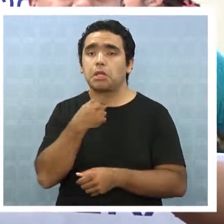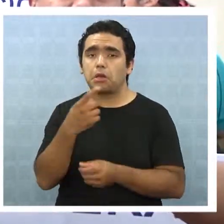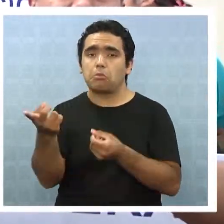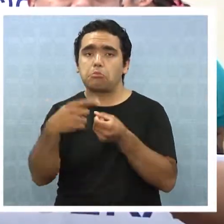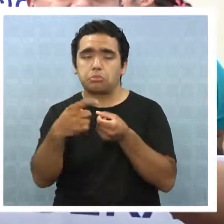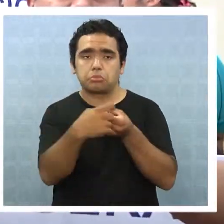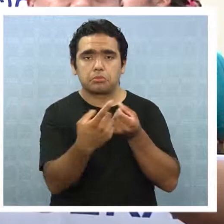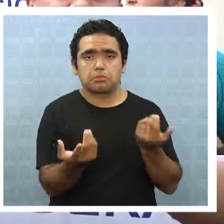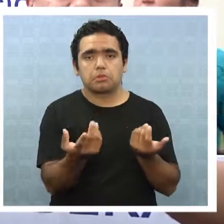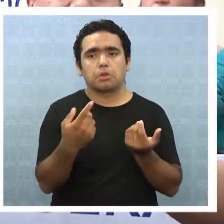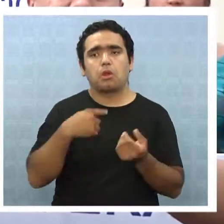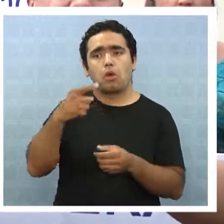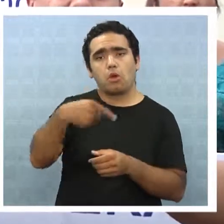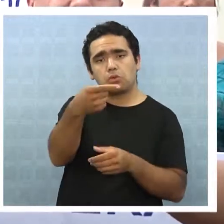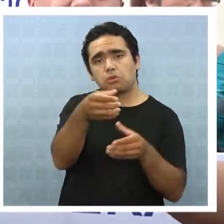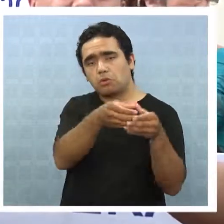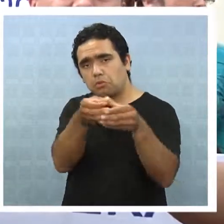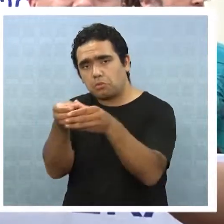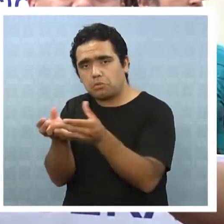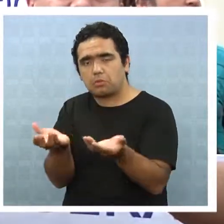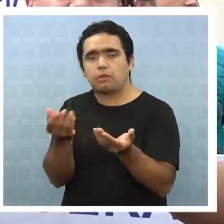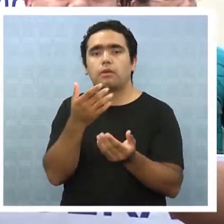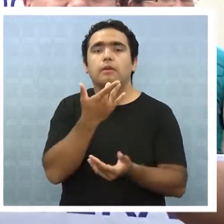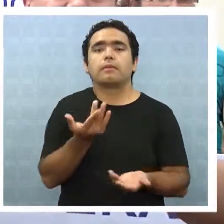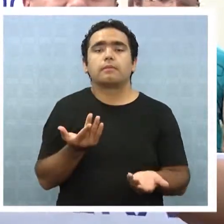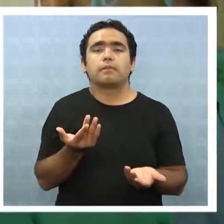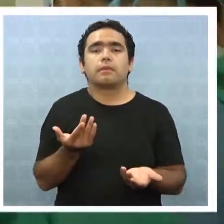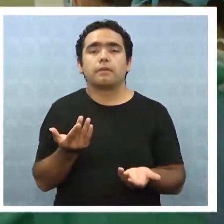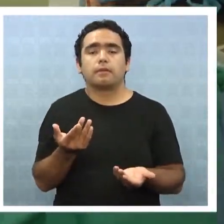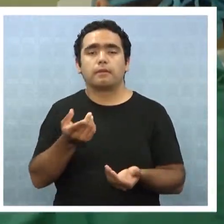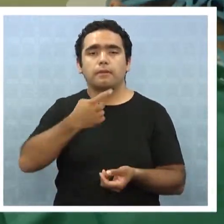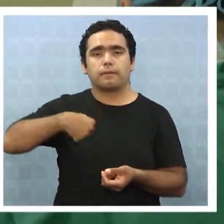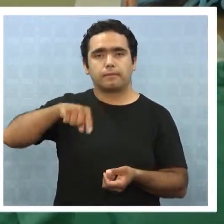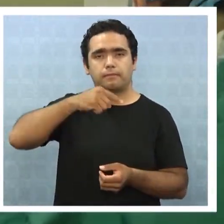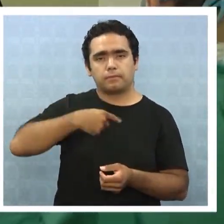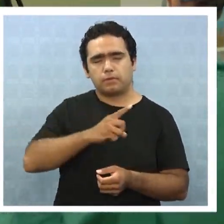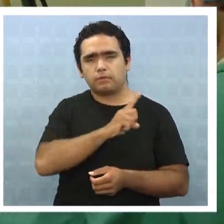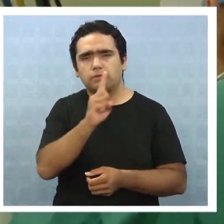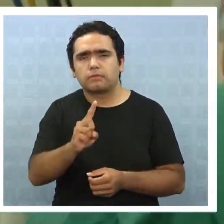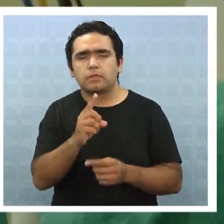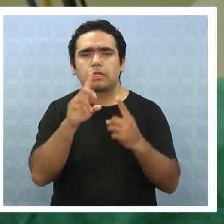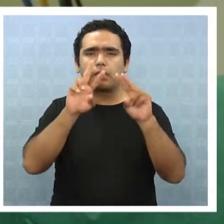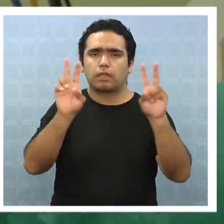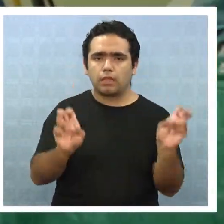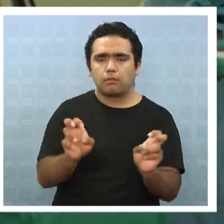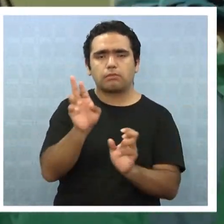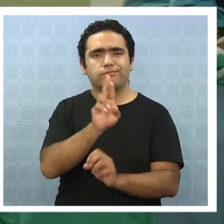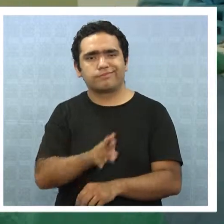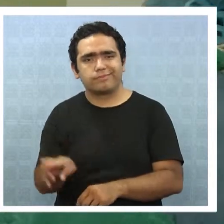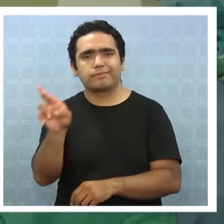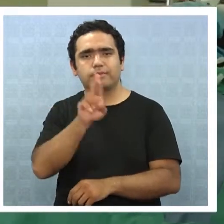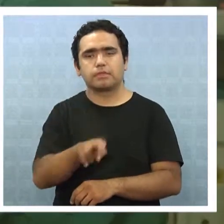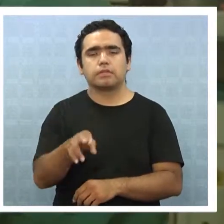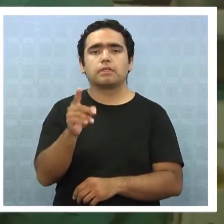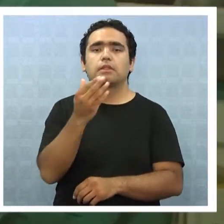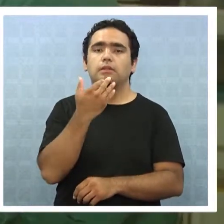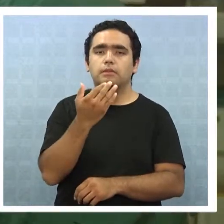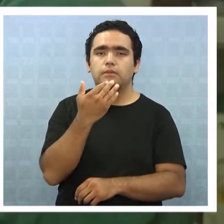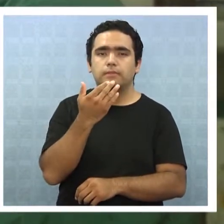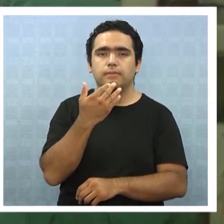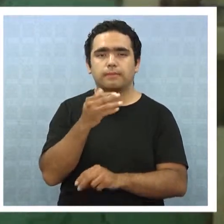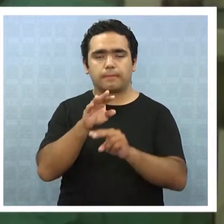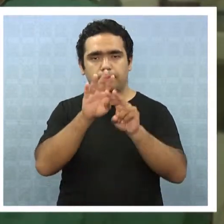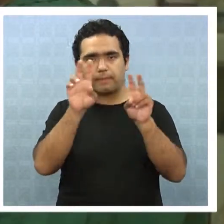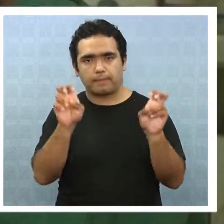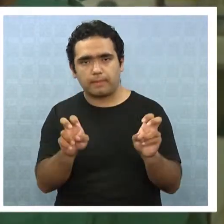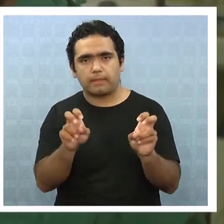aliados, con nuestros hermanos que están en nuestras organizaciones, porque no solo venimos a hablar de un tema reivindicativo propiamente